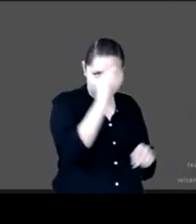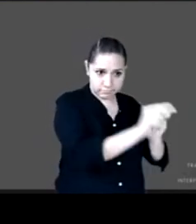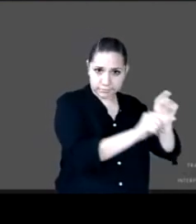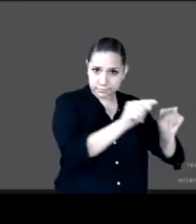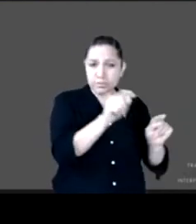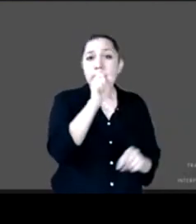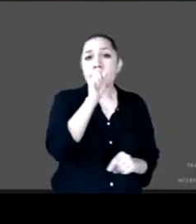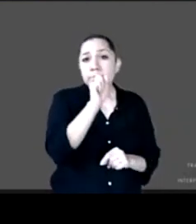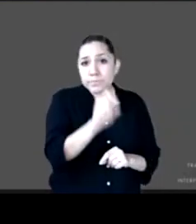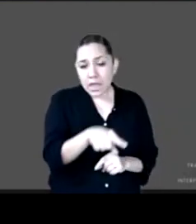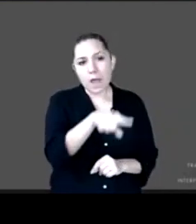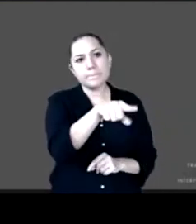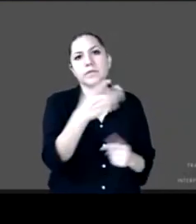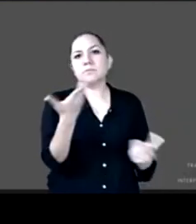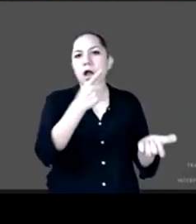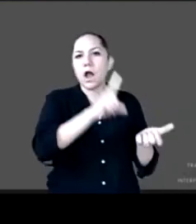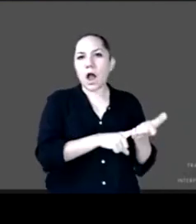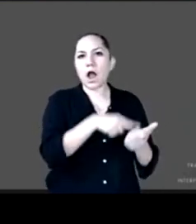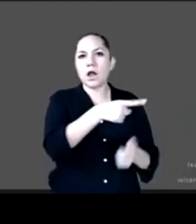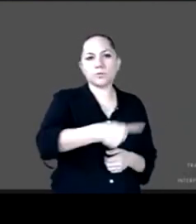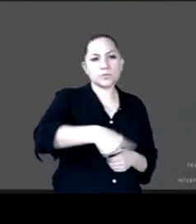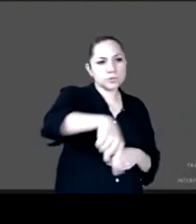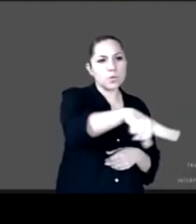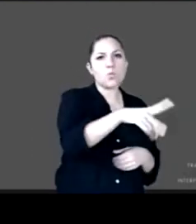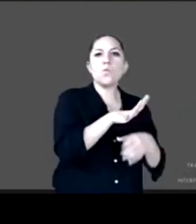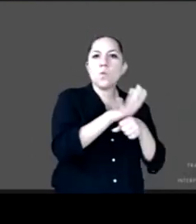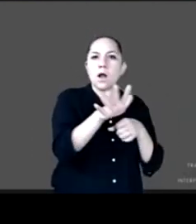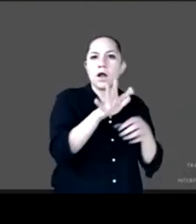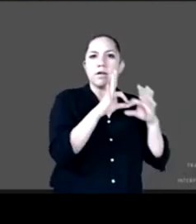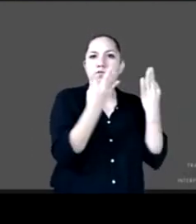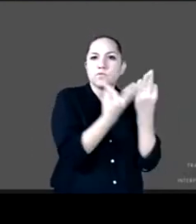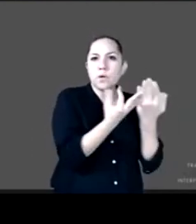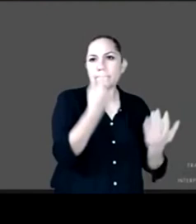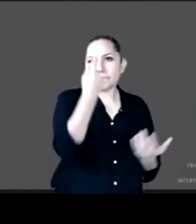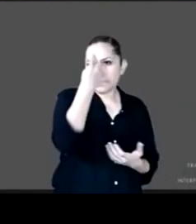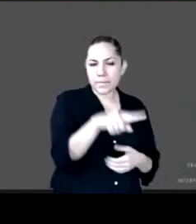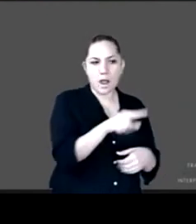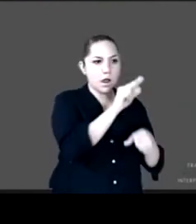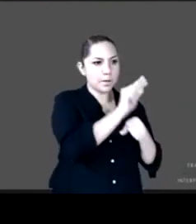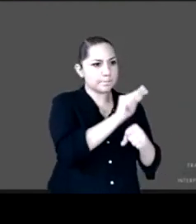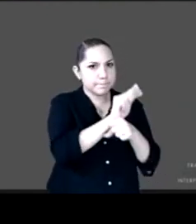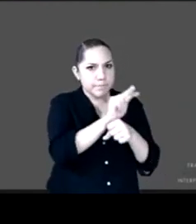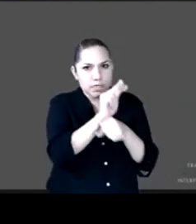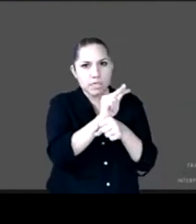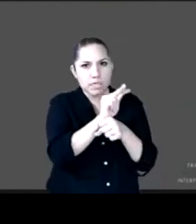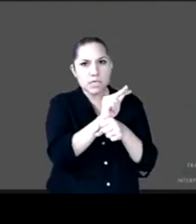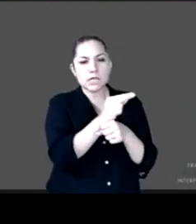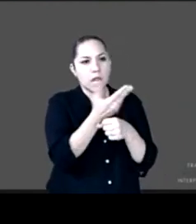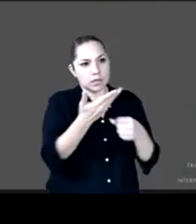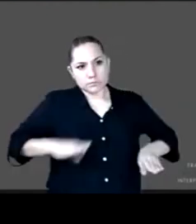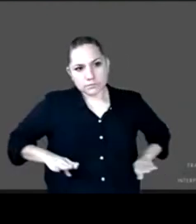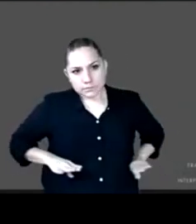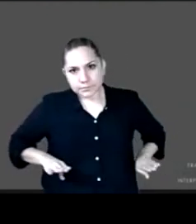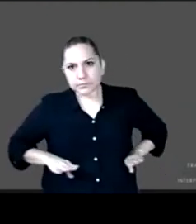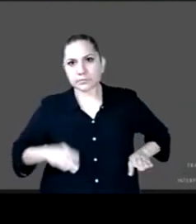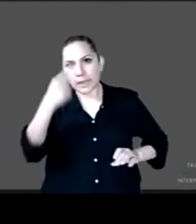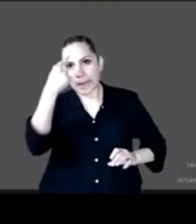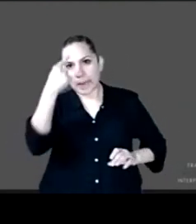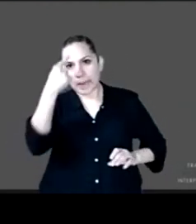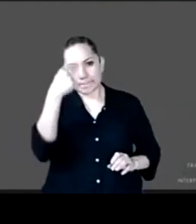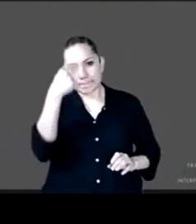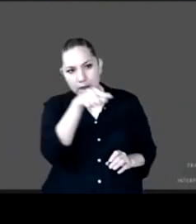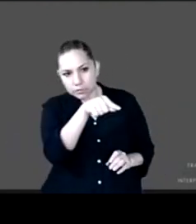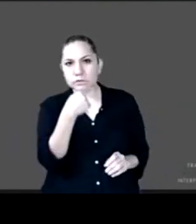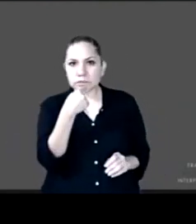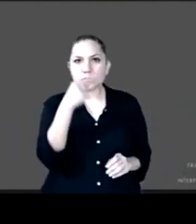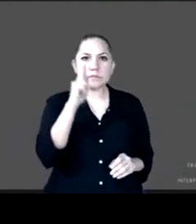mecanismos de vigilancia y de identificación de estos riesgos para poder proteger de forma adecuada niños, niñas y